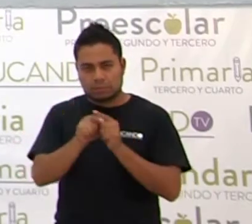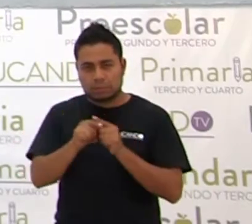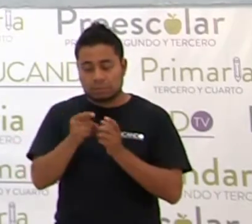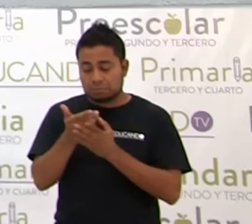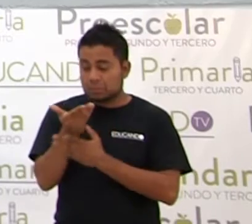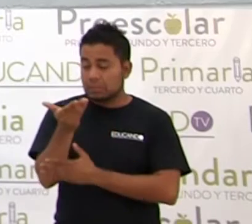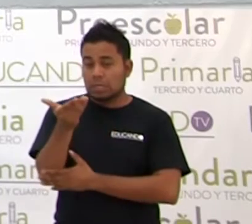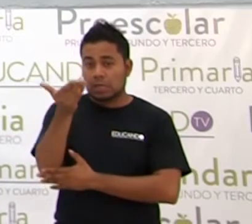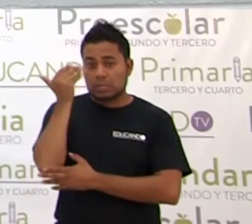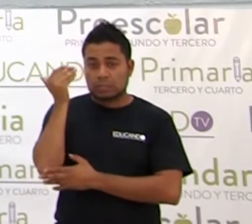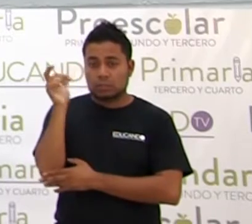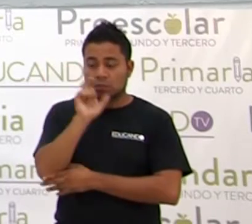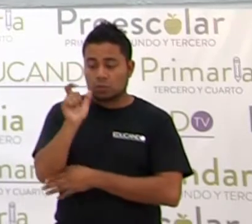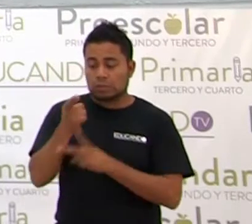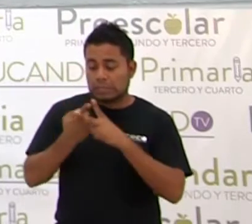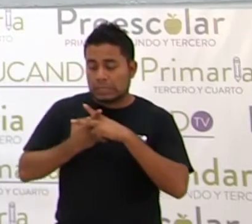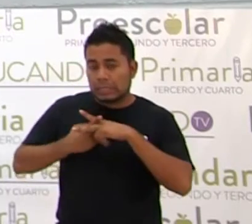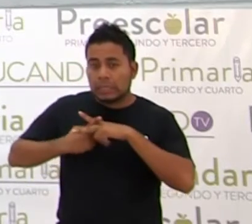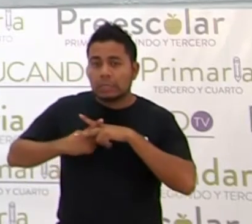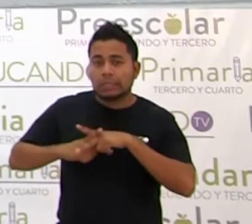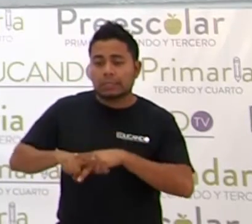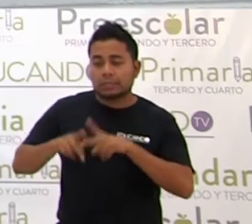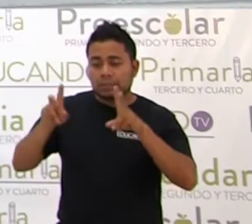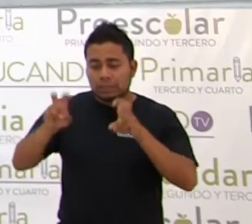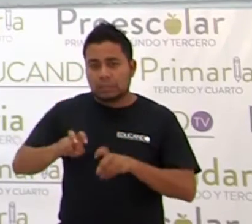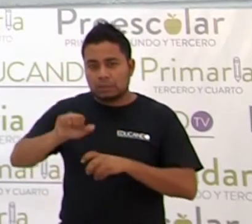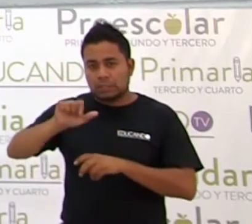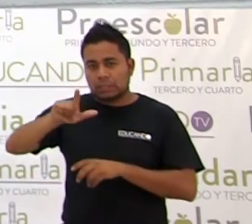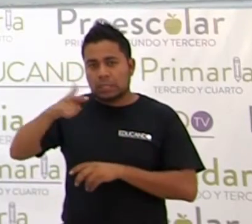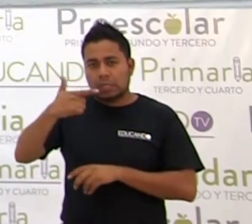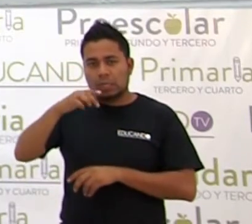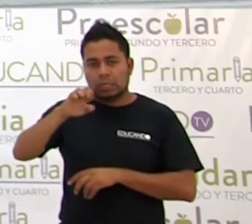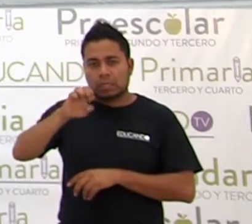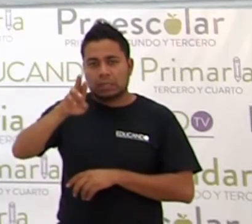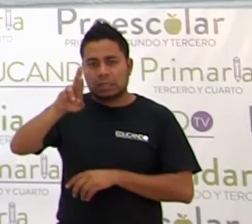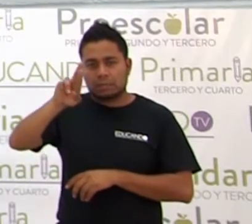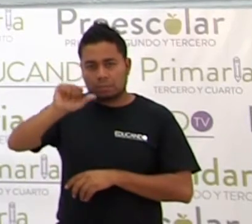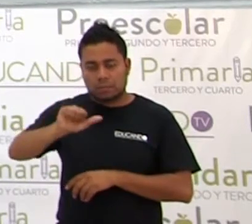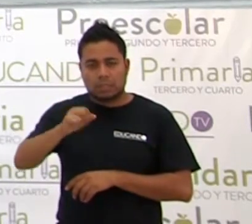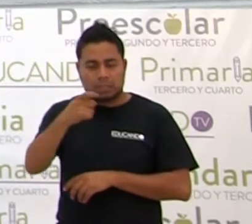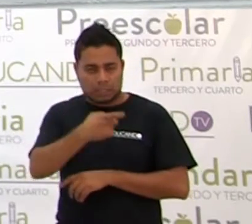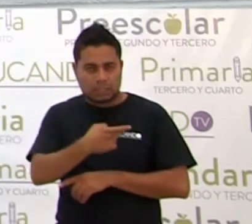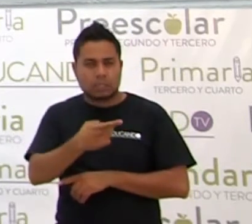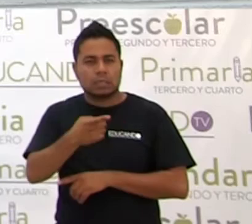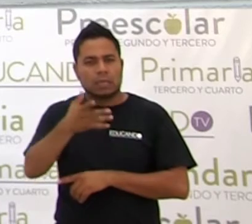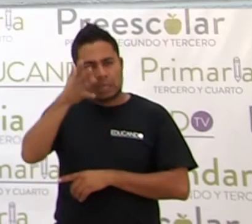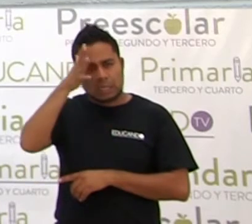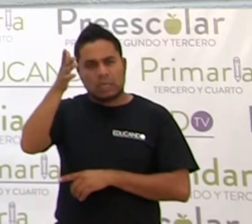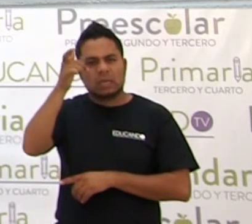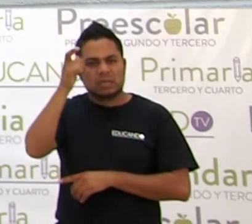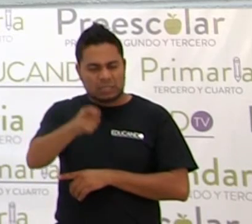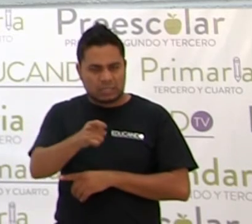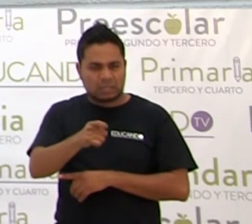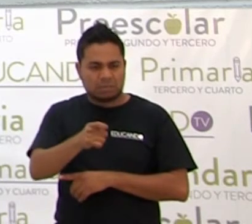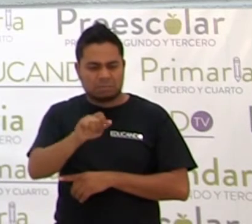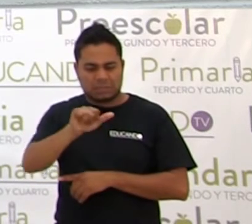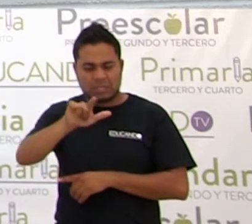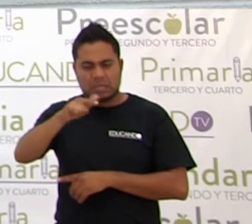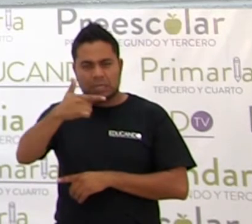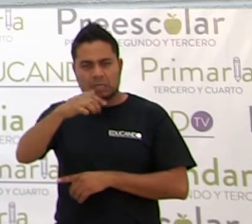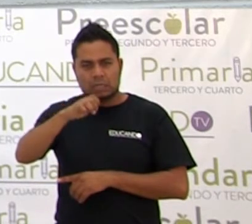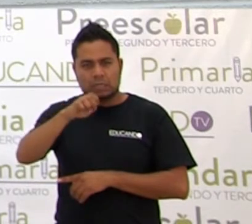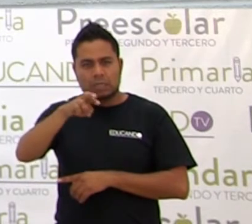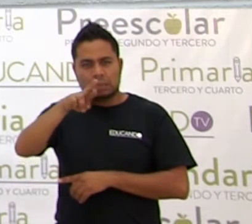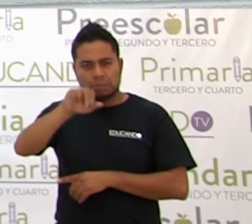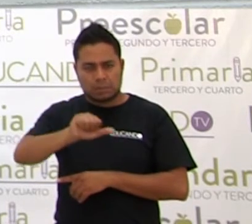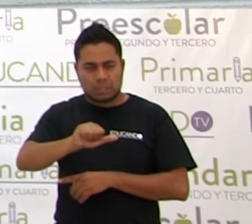Anteriormente, cuando iniciamos a ver este tema de álgebra, nosotros dimos la definición de álgebra, ¿sí? Y lo